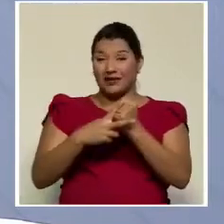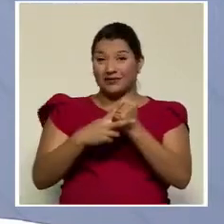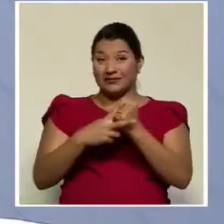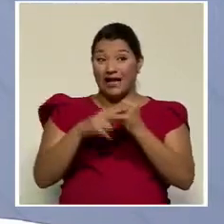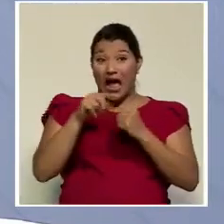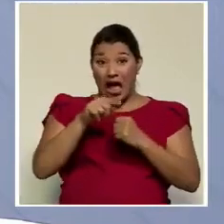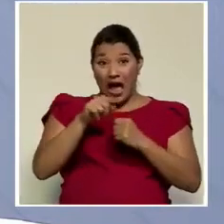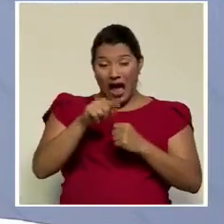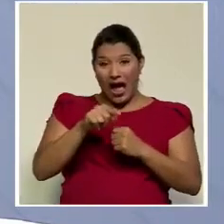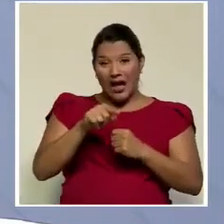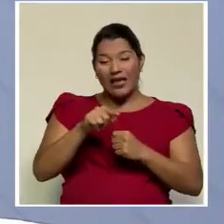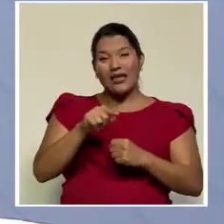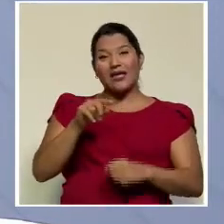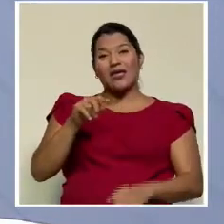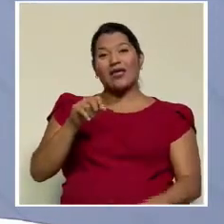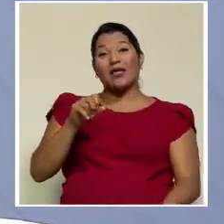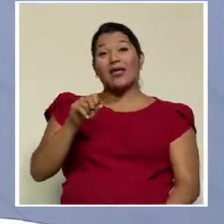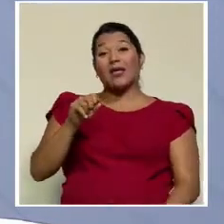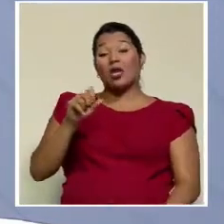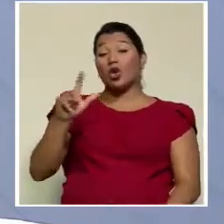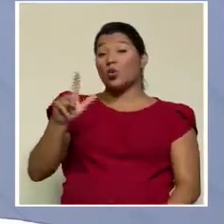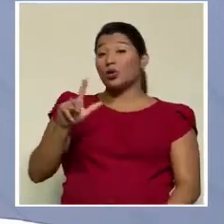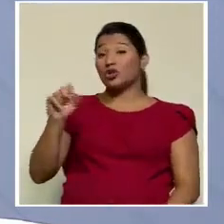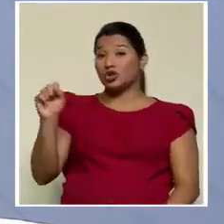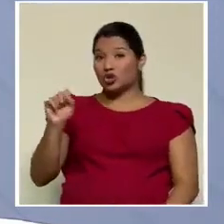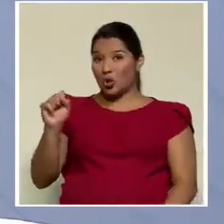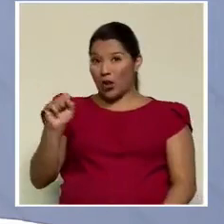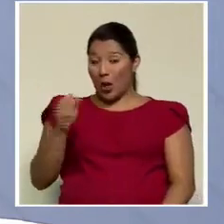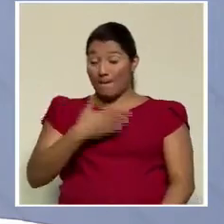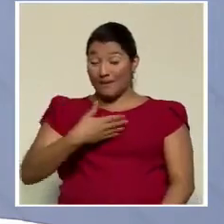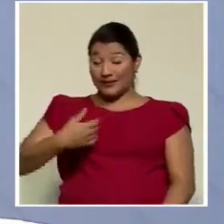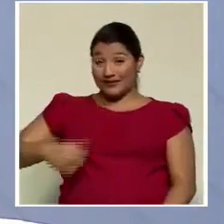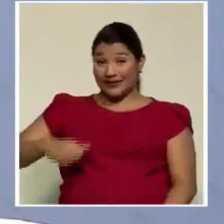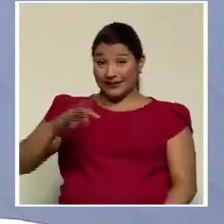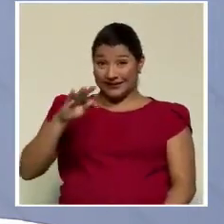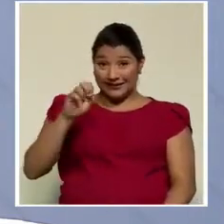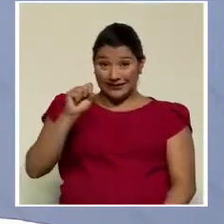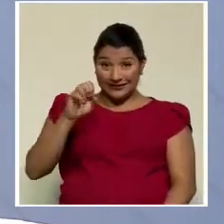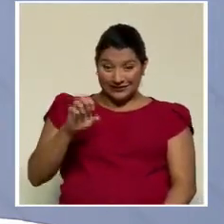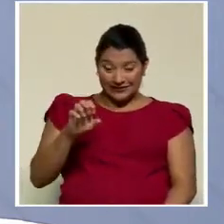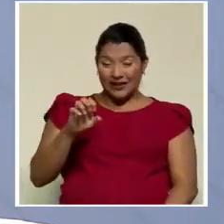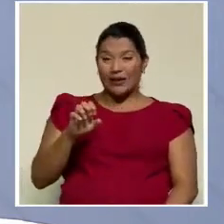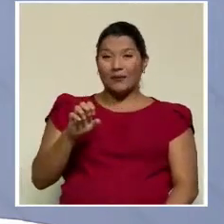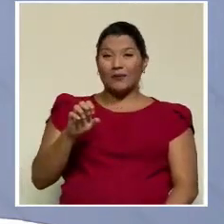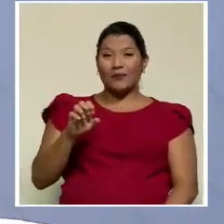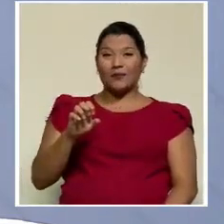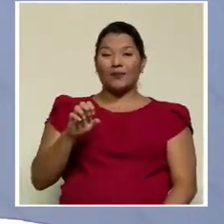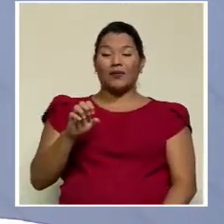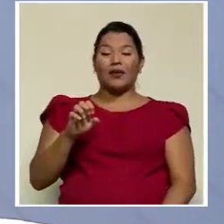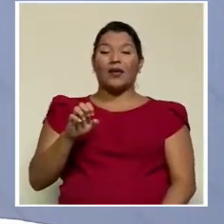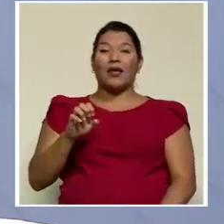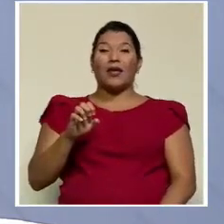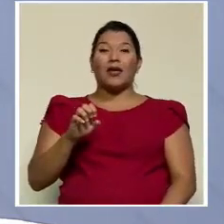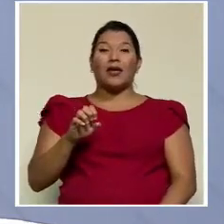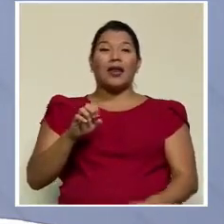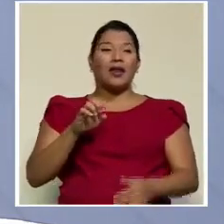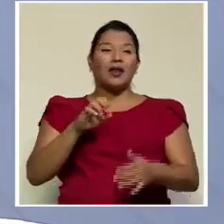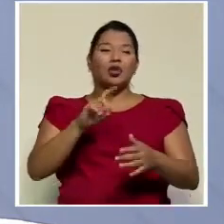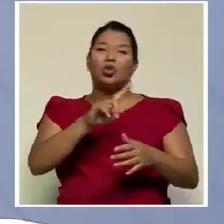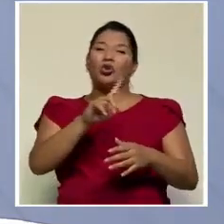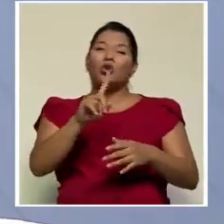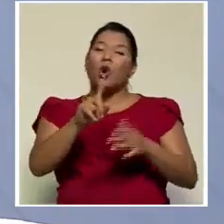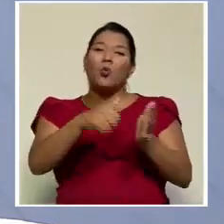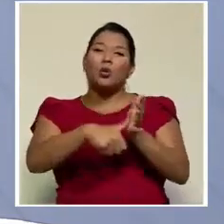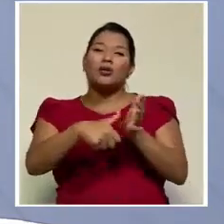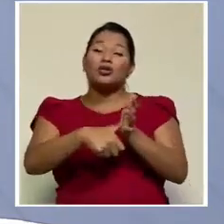Sobrado fue presidente del Tribunal Supremo de Elecciones, no fue una elección, era el referendo del TLC, en donde